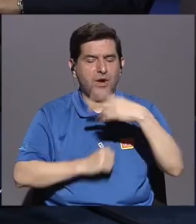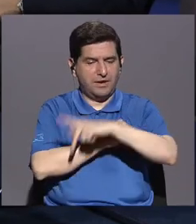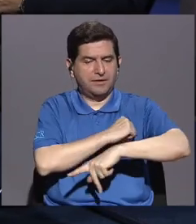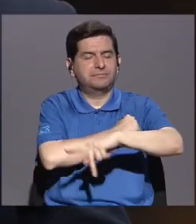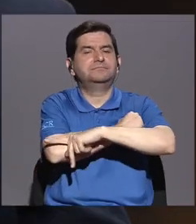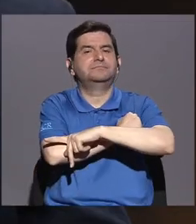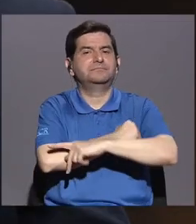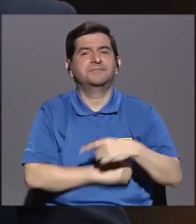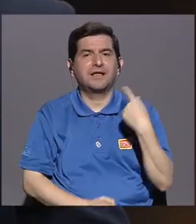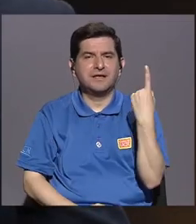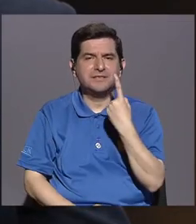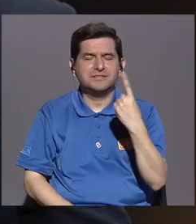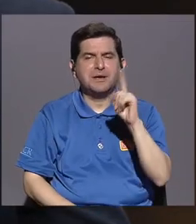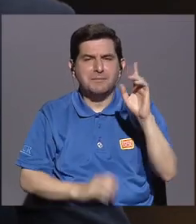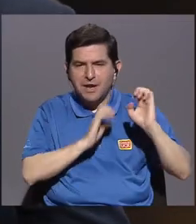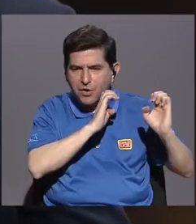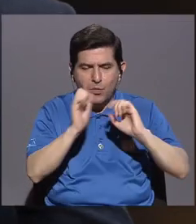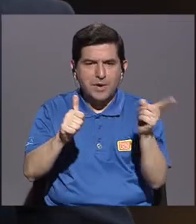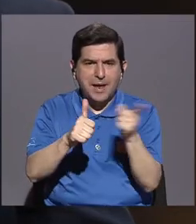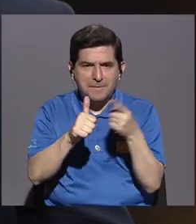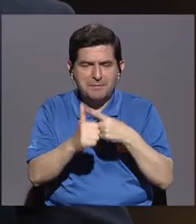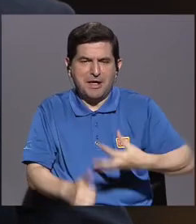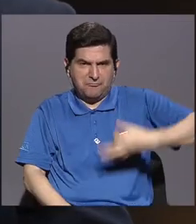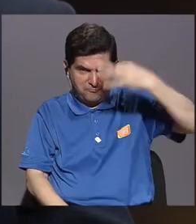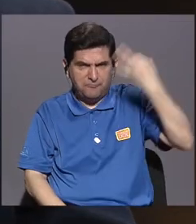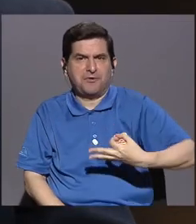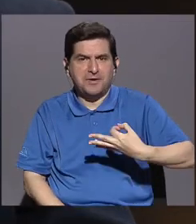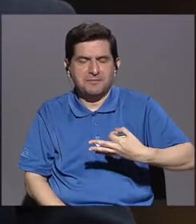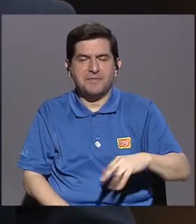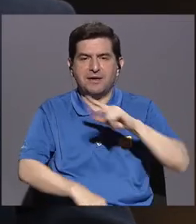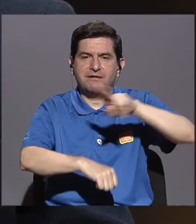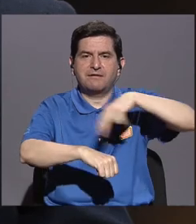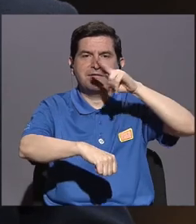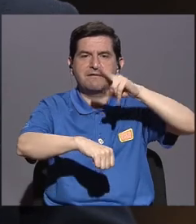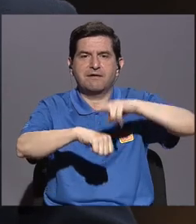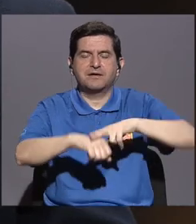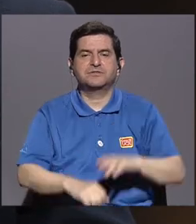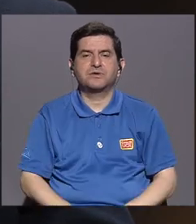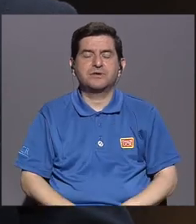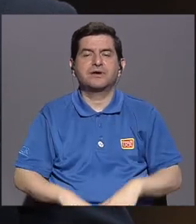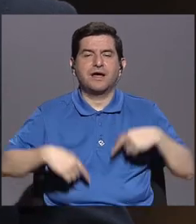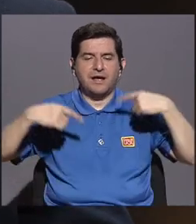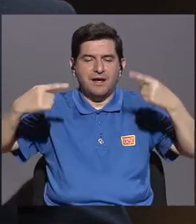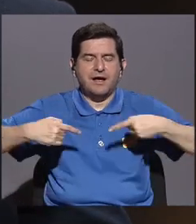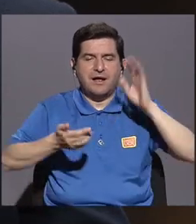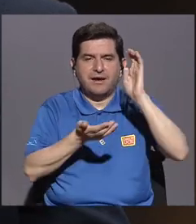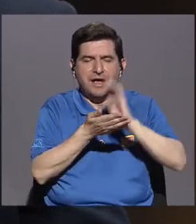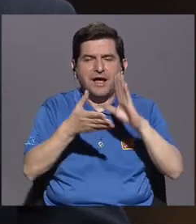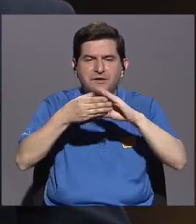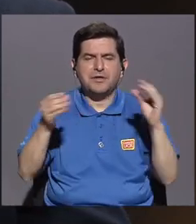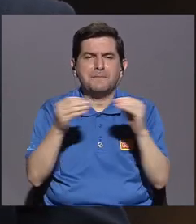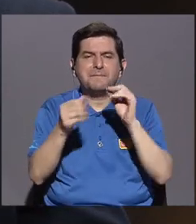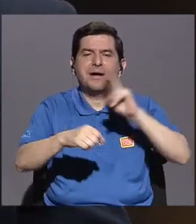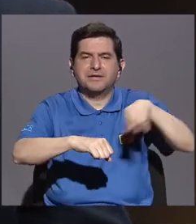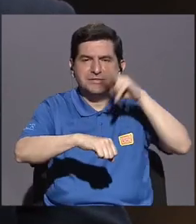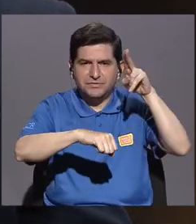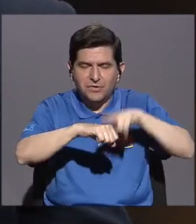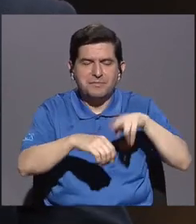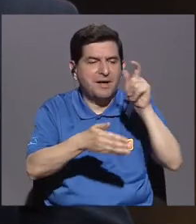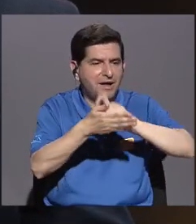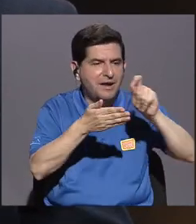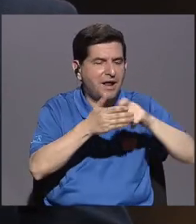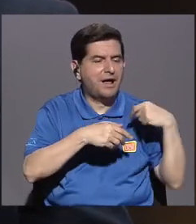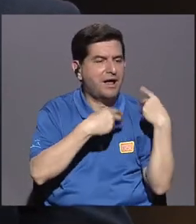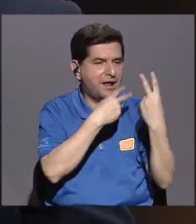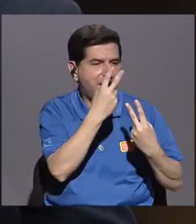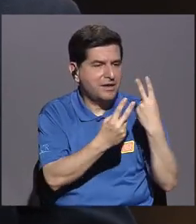país, ¿verdad? Que siempre que haya una estrategia primero muy sólida a nivel nacional de una Carretica Cuentera cada vez más frecuente en las